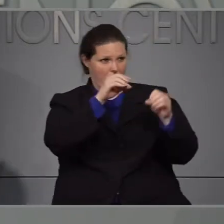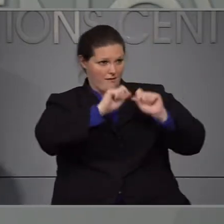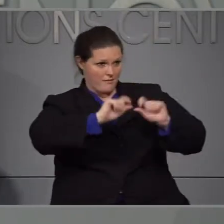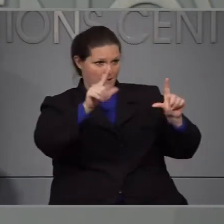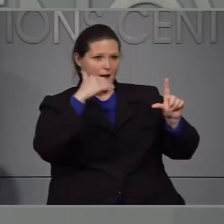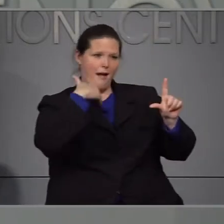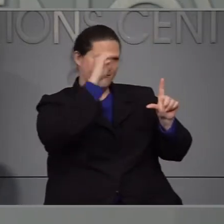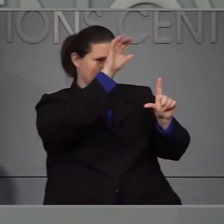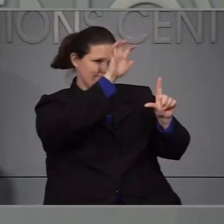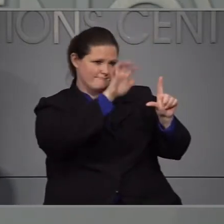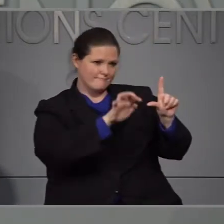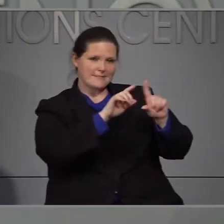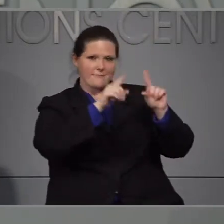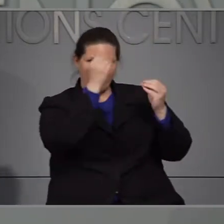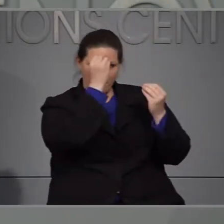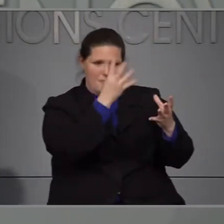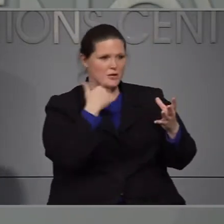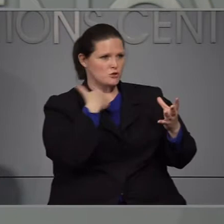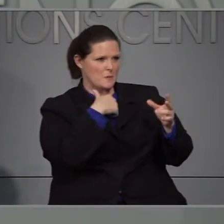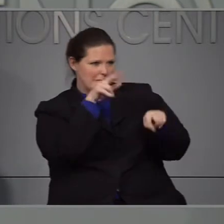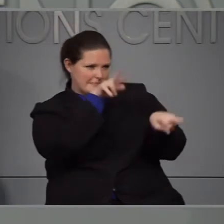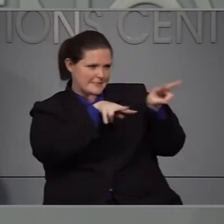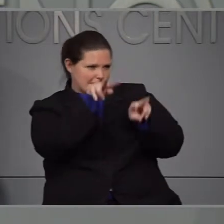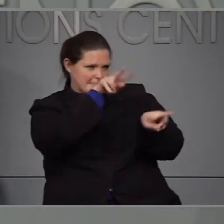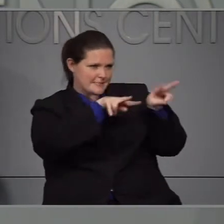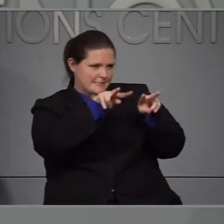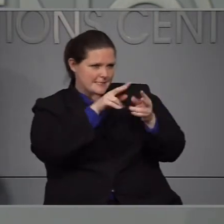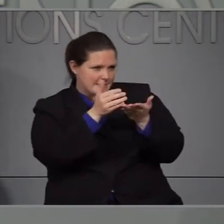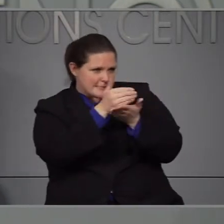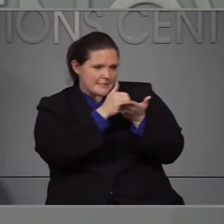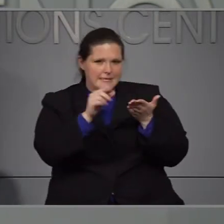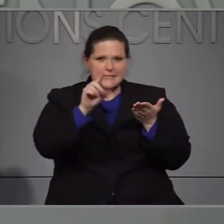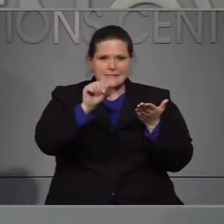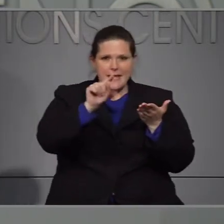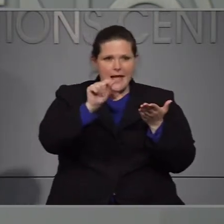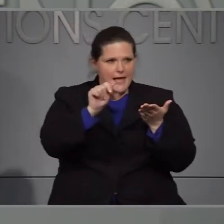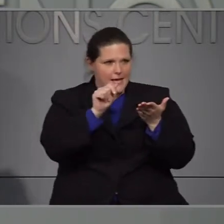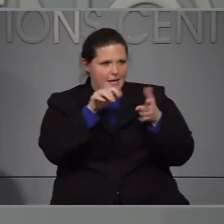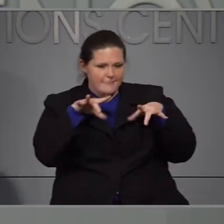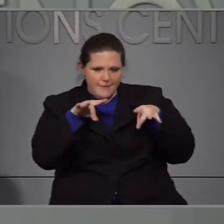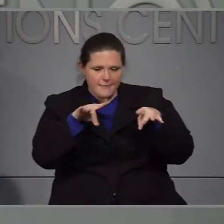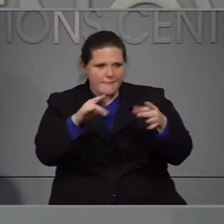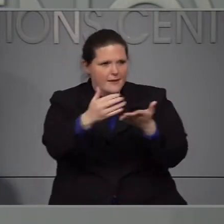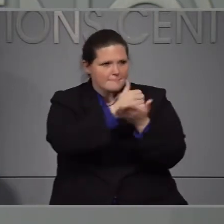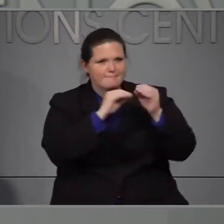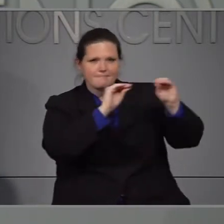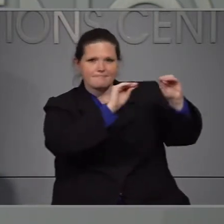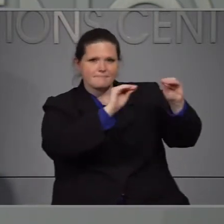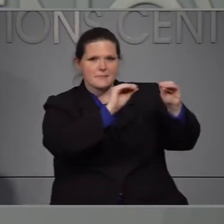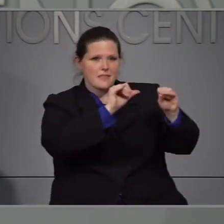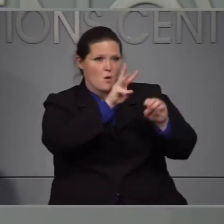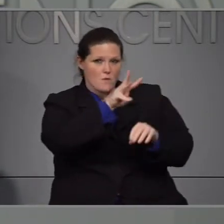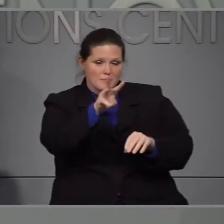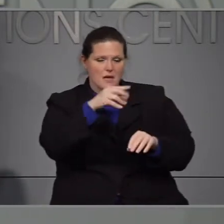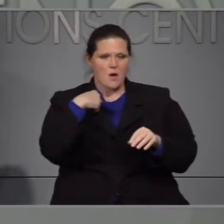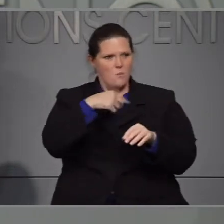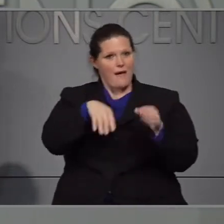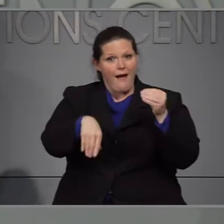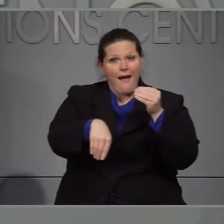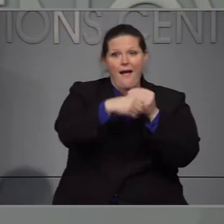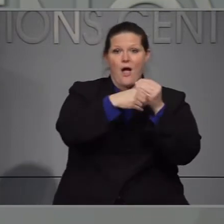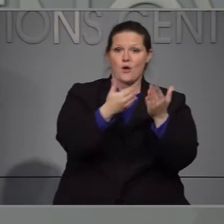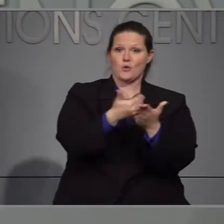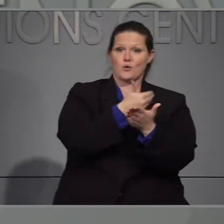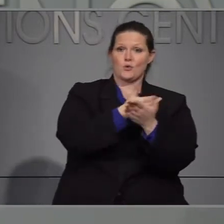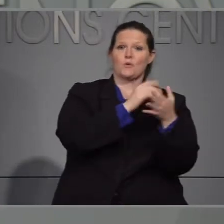decisiones que tomamos. Este último fin de semana pudimos agregar nuevos datos en relación a la capacidad de hospitales. Ahora